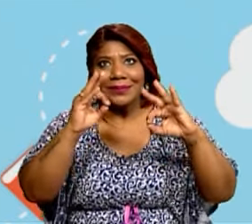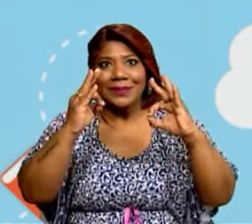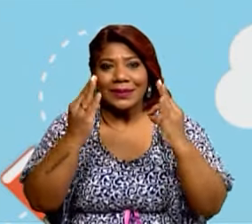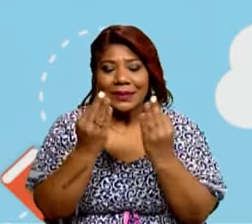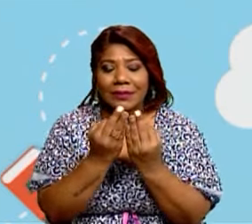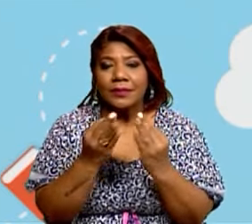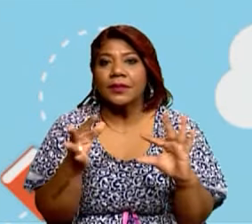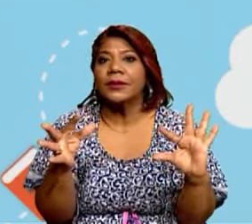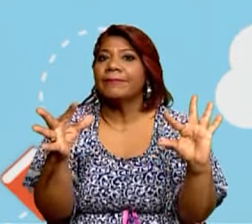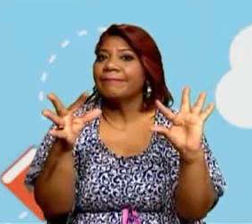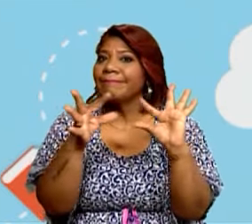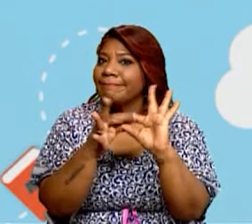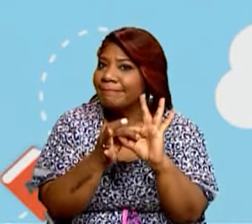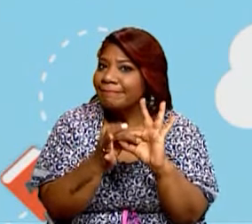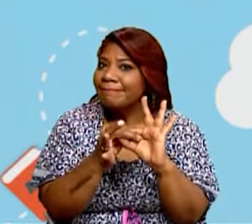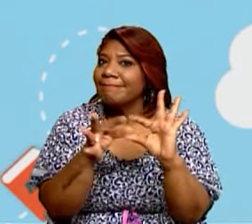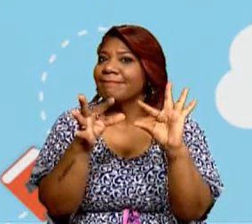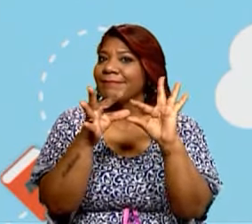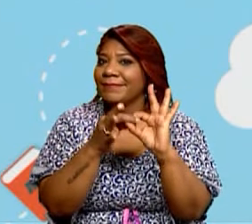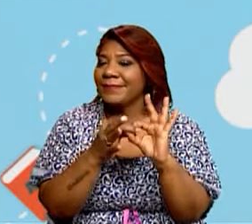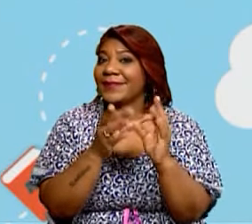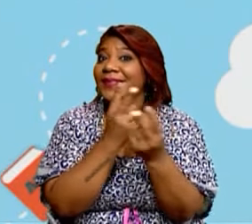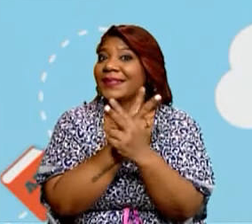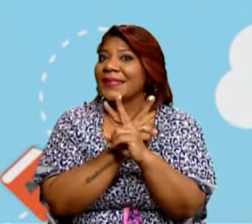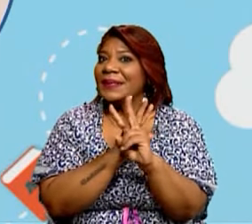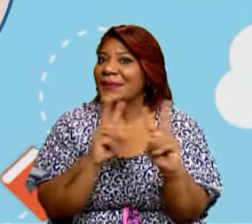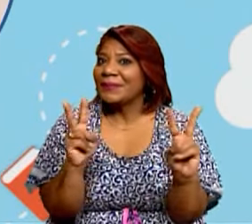en un ambiente de armonía.